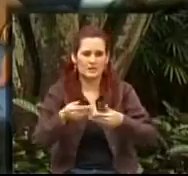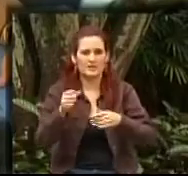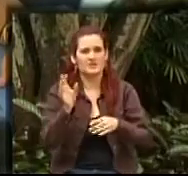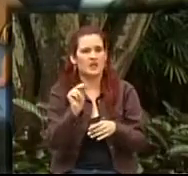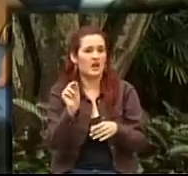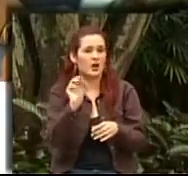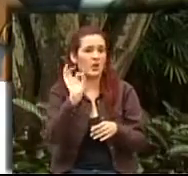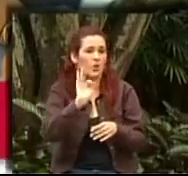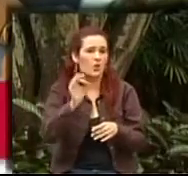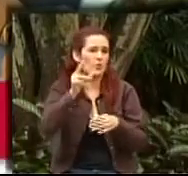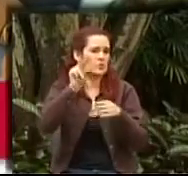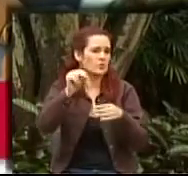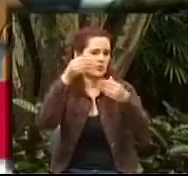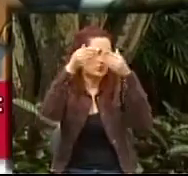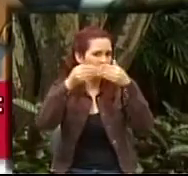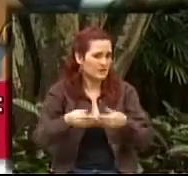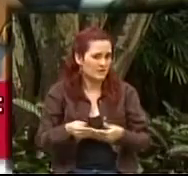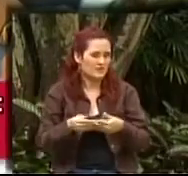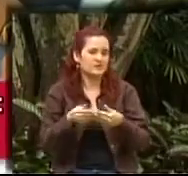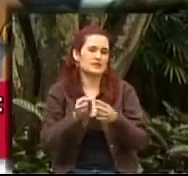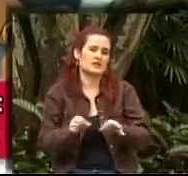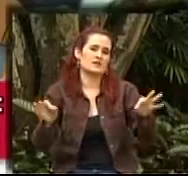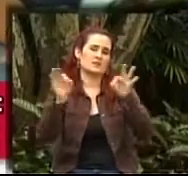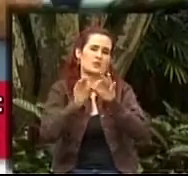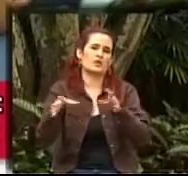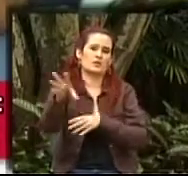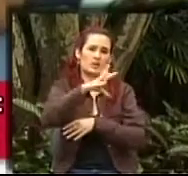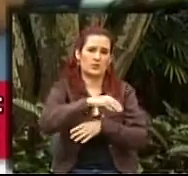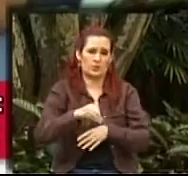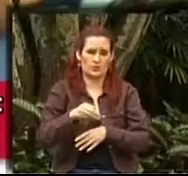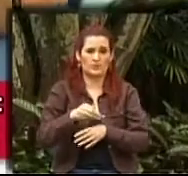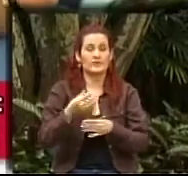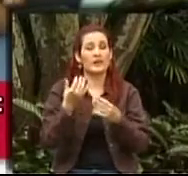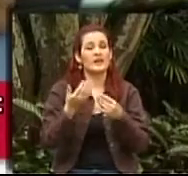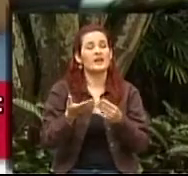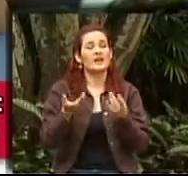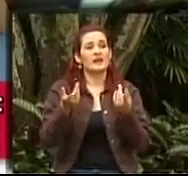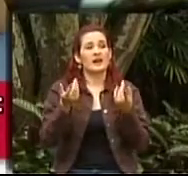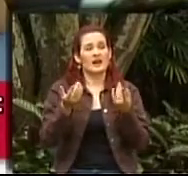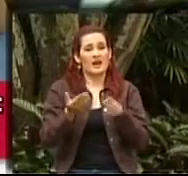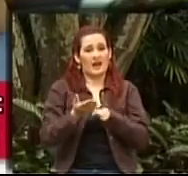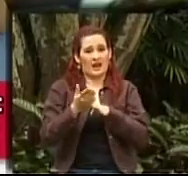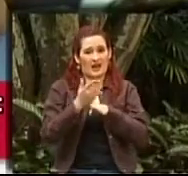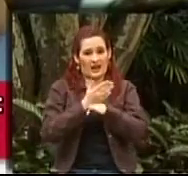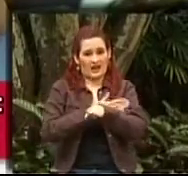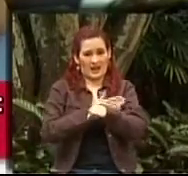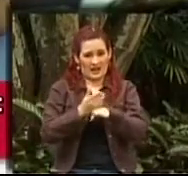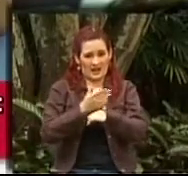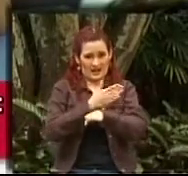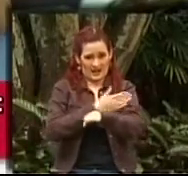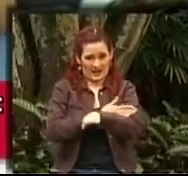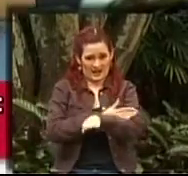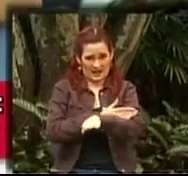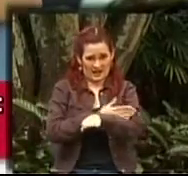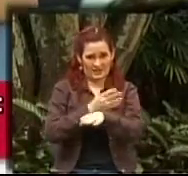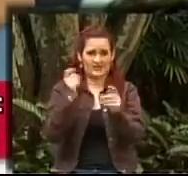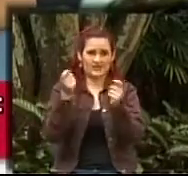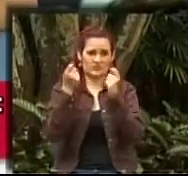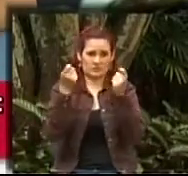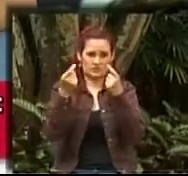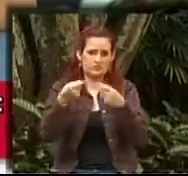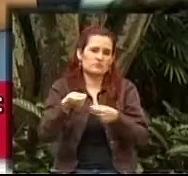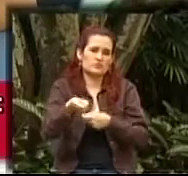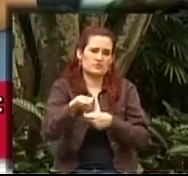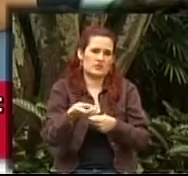discapacidad. Antes de hacer la pausa, de recordar las redes sociales, de invitar a Jimena y a nuestras invitadas de hoy aquí acompañarnos